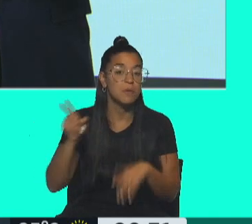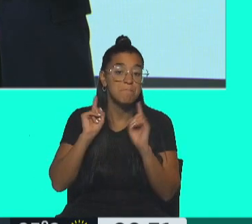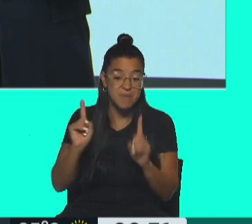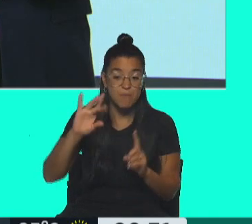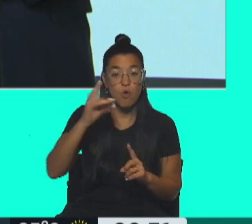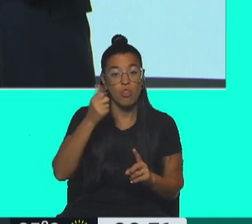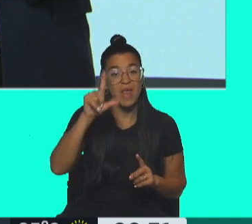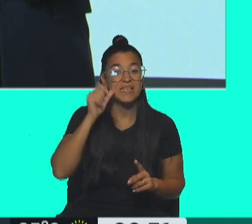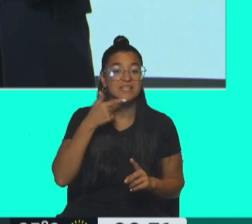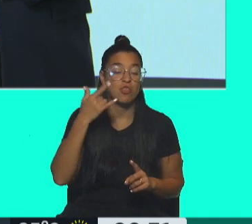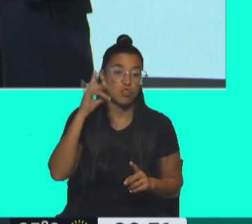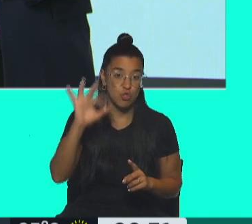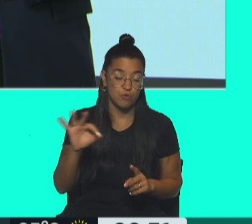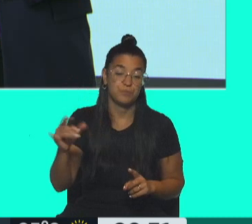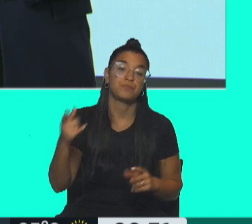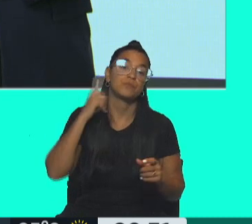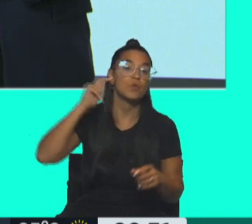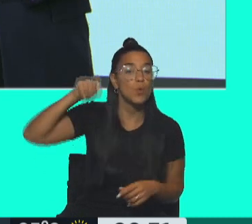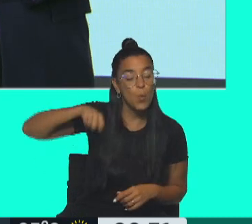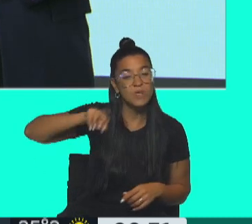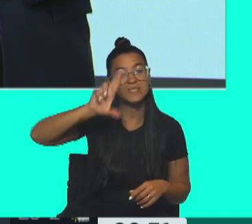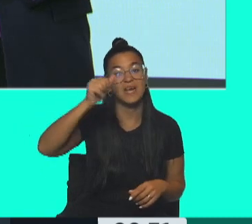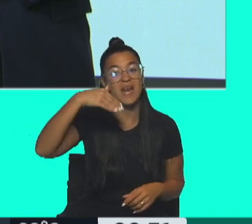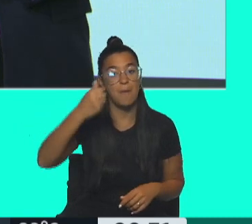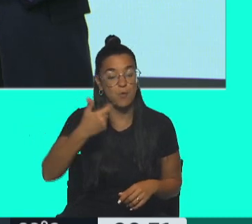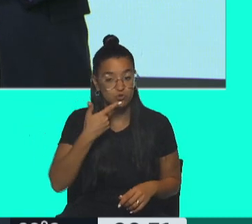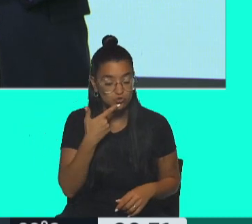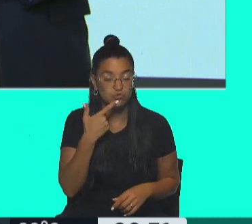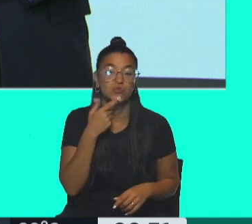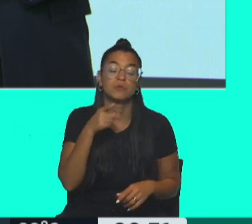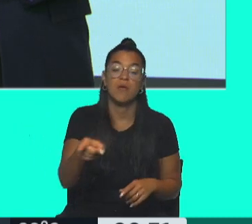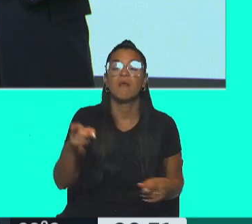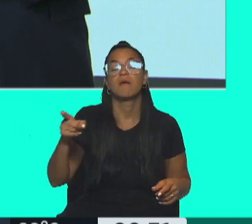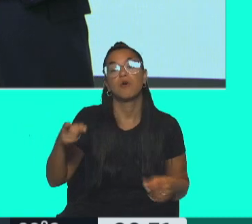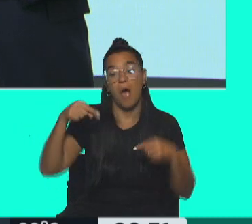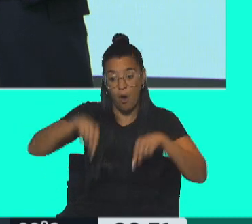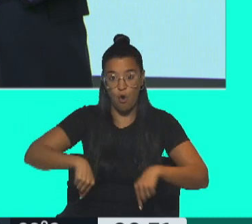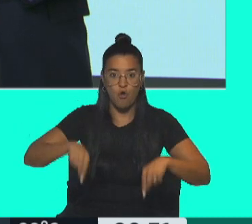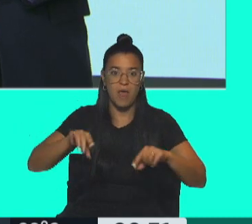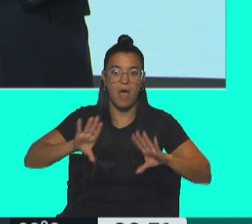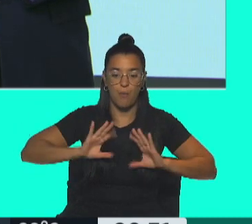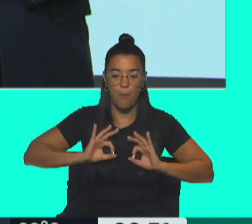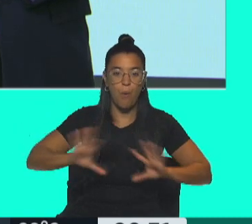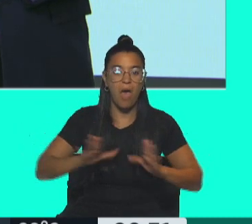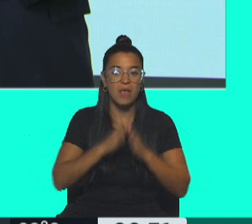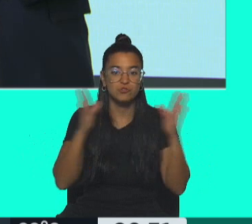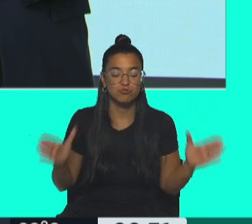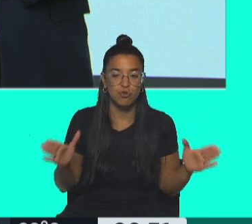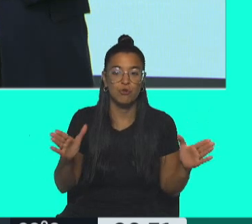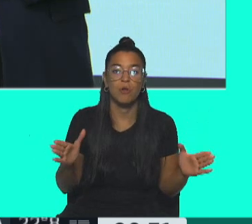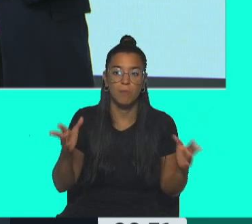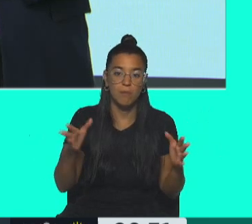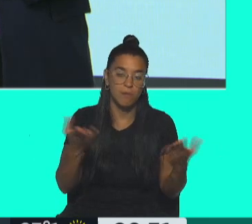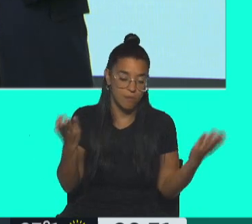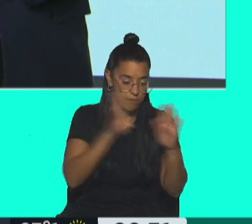D'Alessandro y el juez Sebastián Ramos, que dicho sea de paso, en plena feria judicial, fue el que cerró la causa en la que se